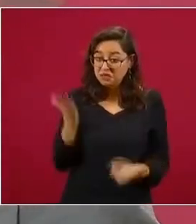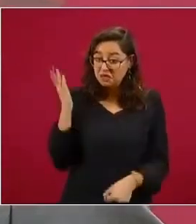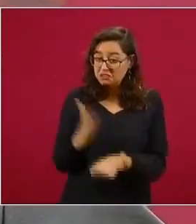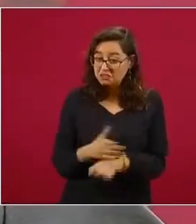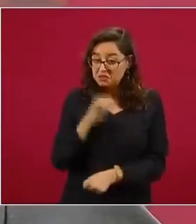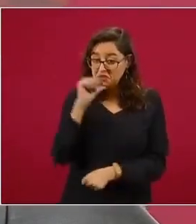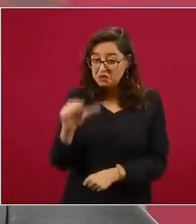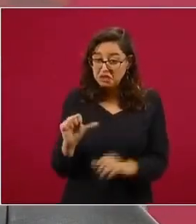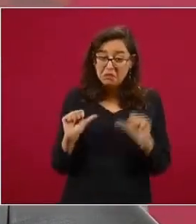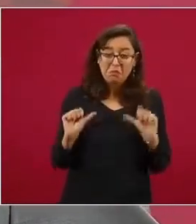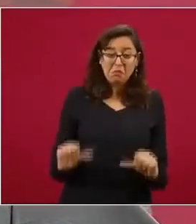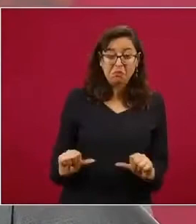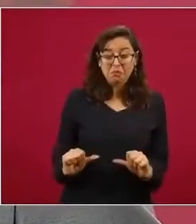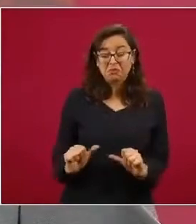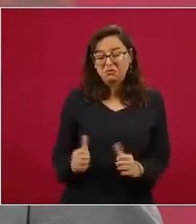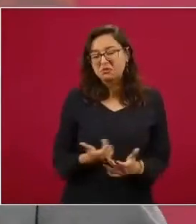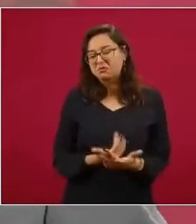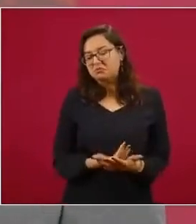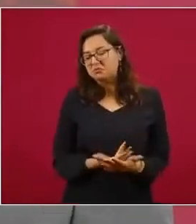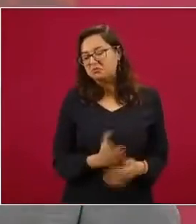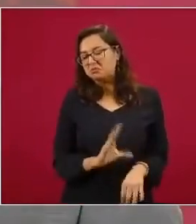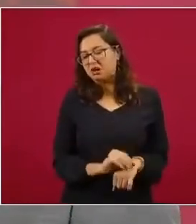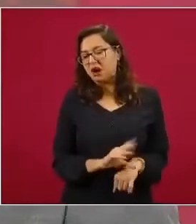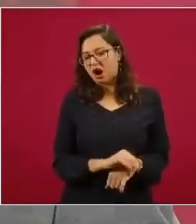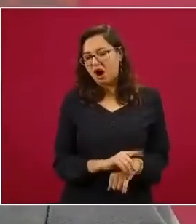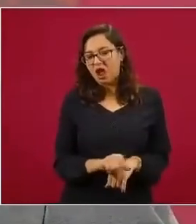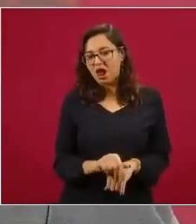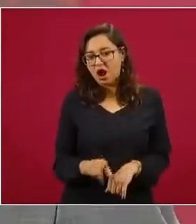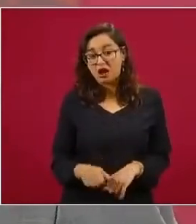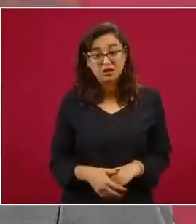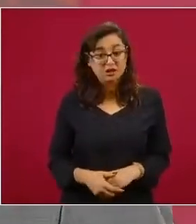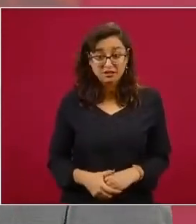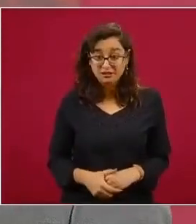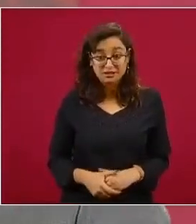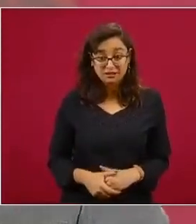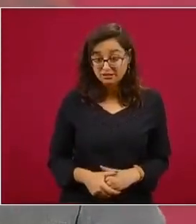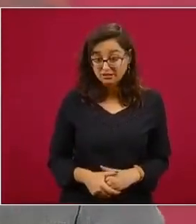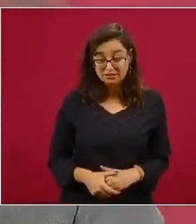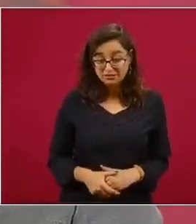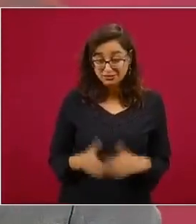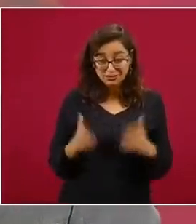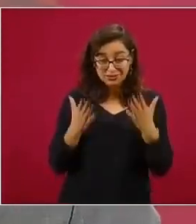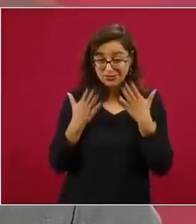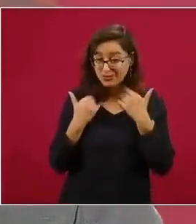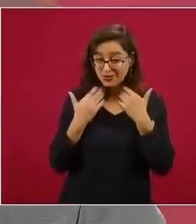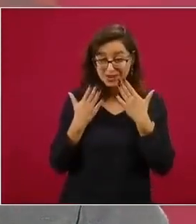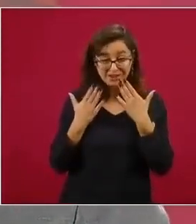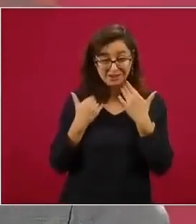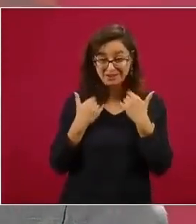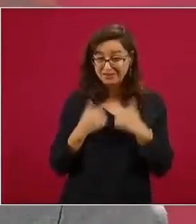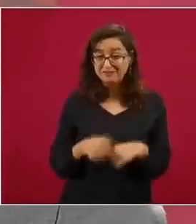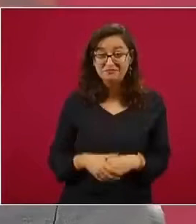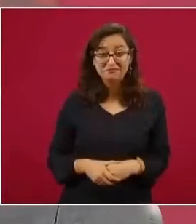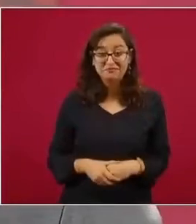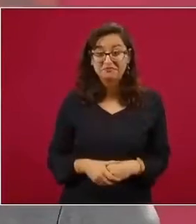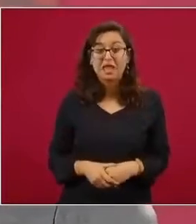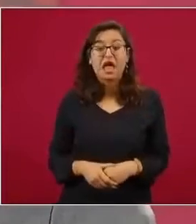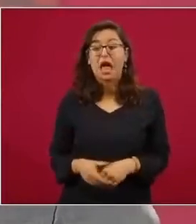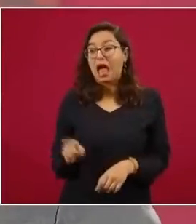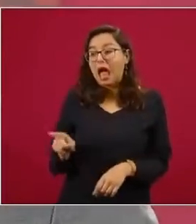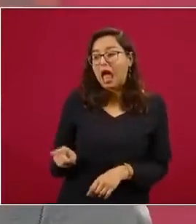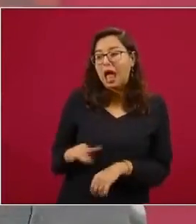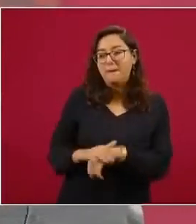corrupción y nada de que está muy cercano y